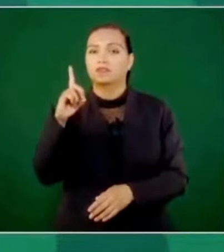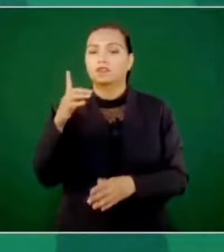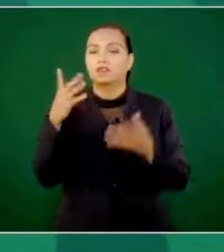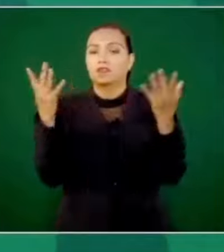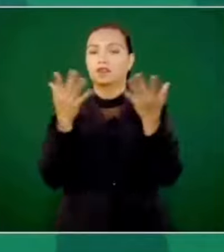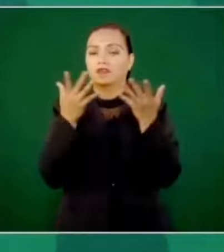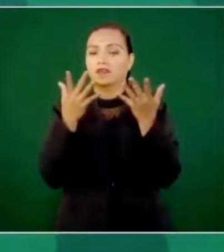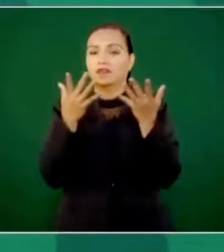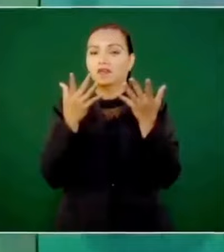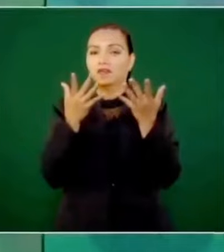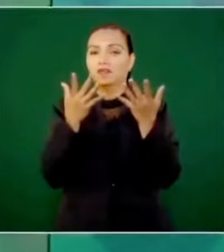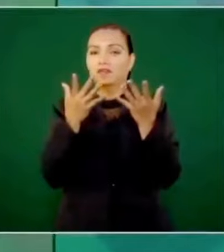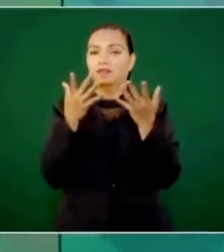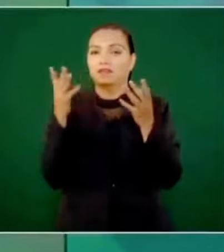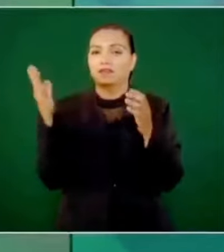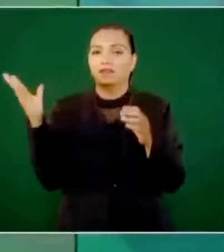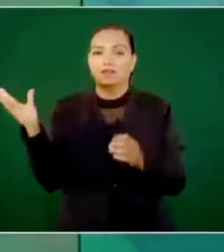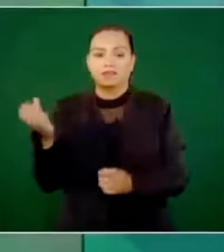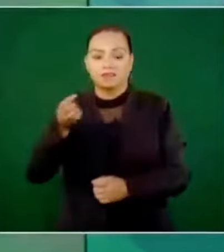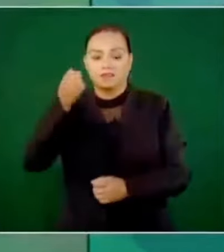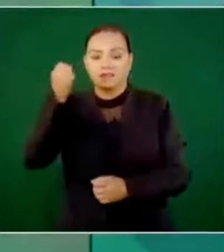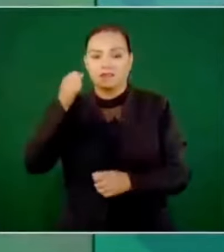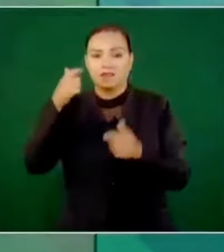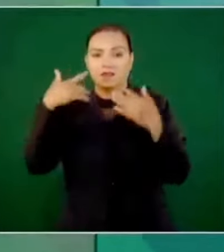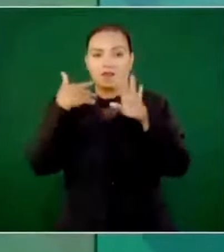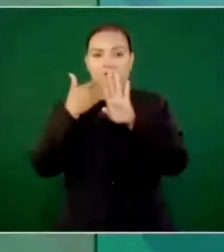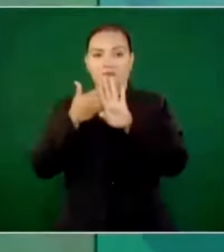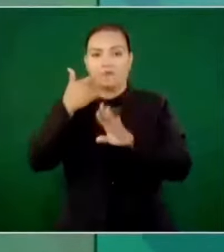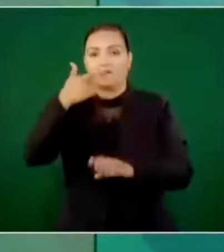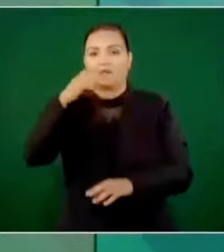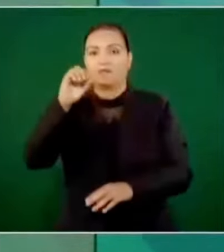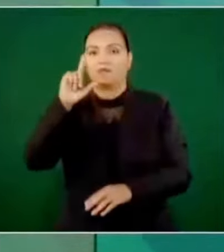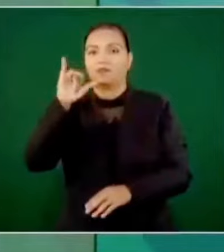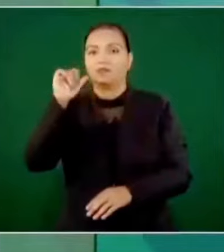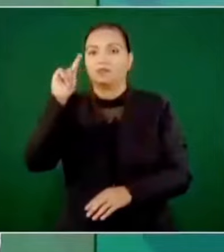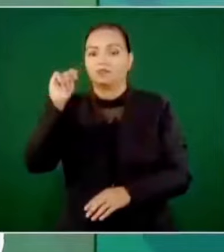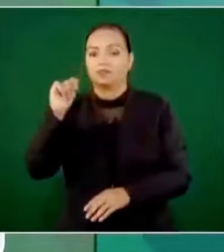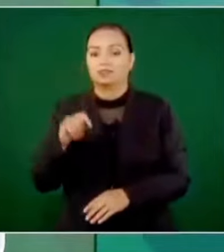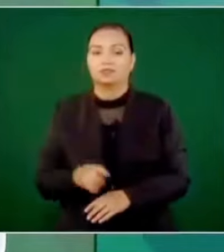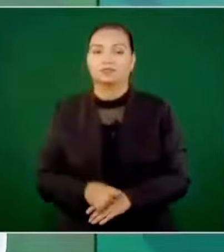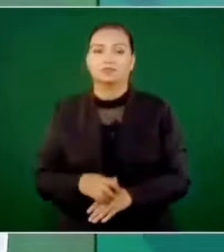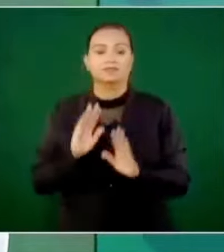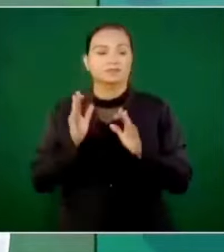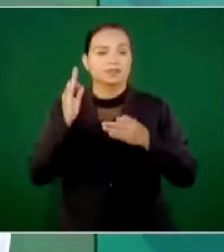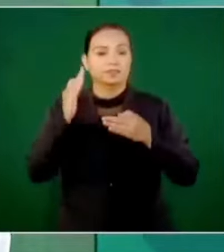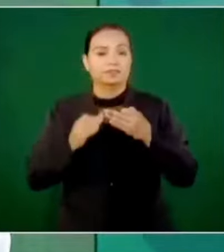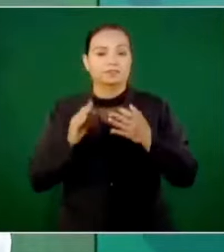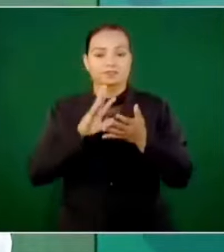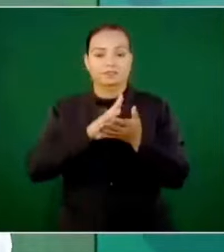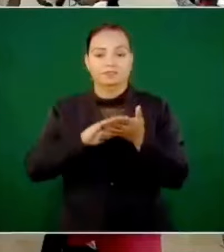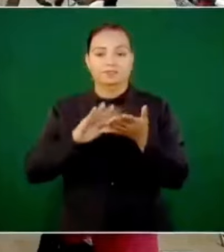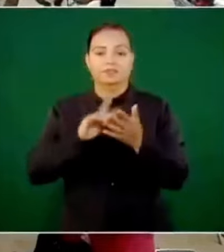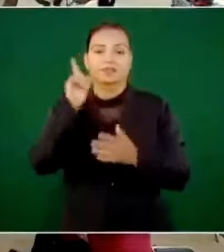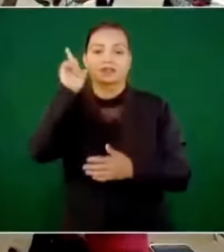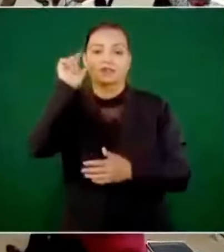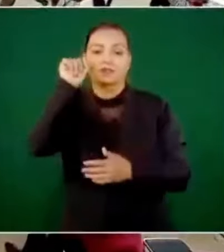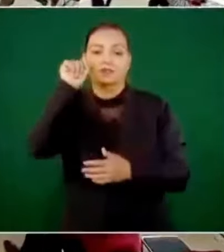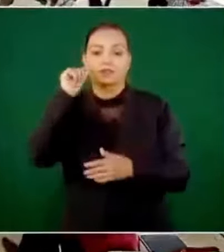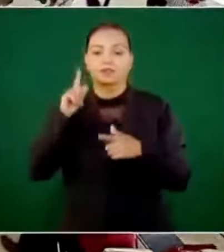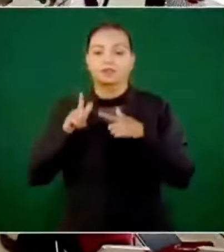vencido a Goliat. Pero hasta ahí lo dejamos. Mañana